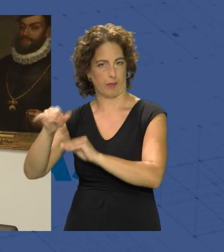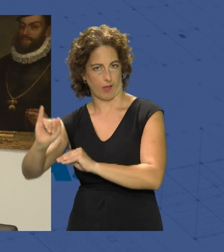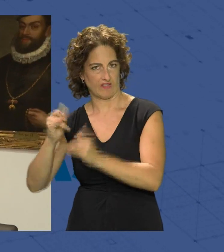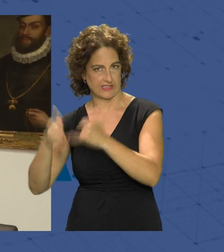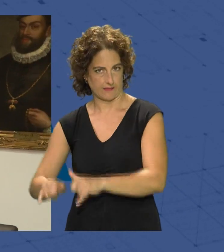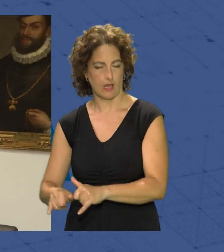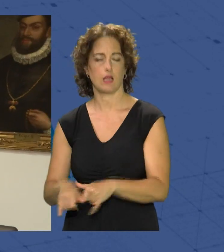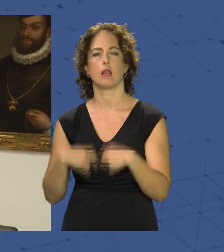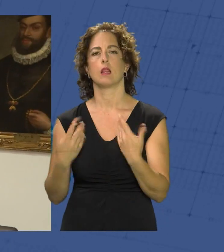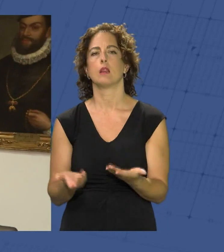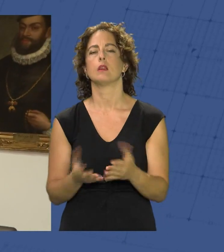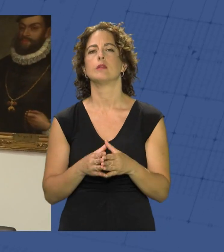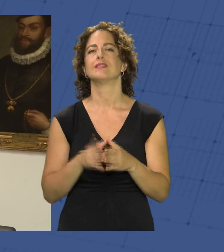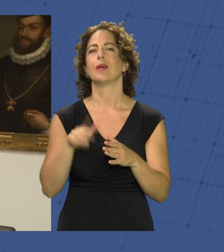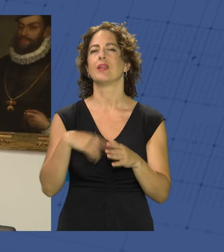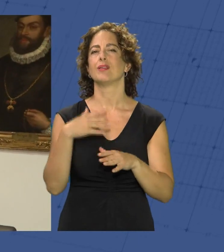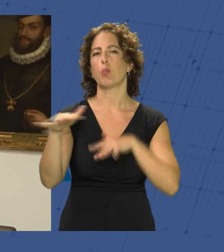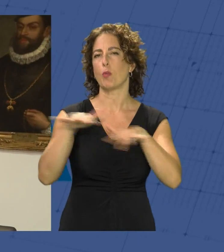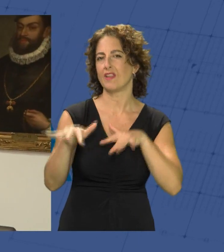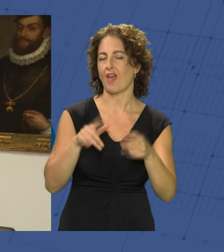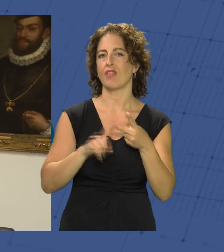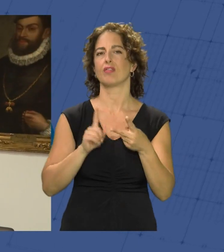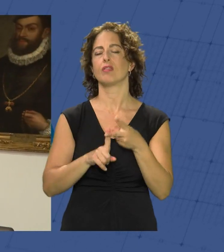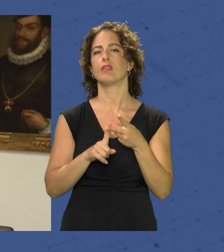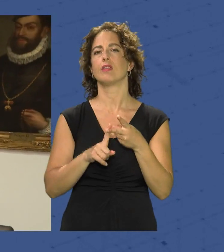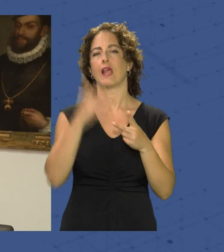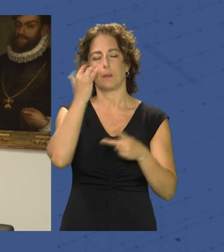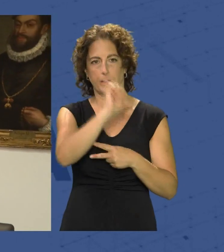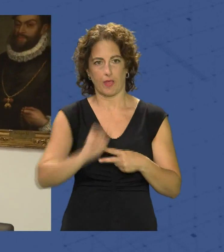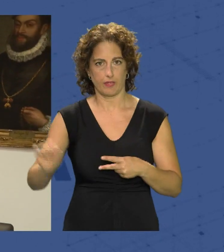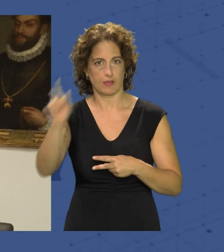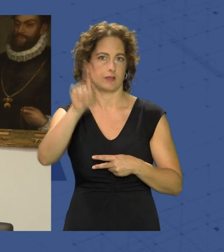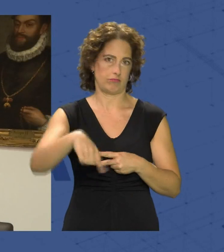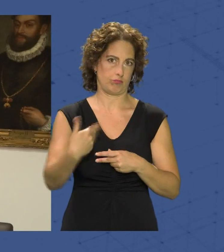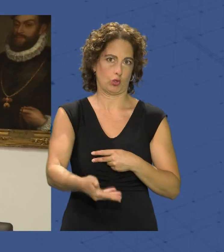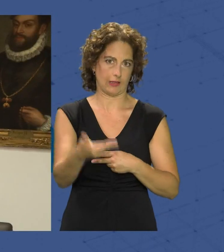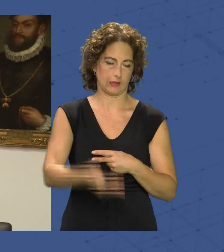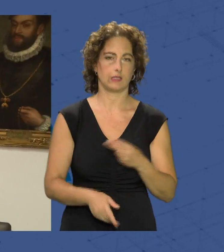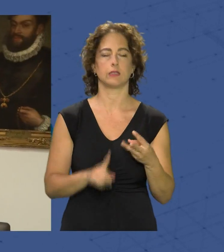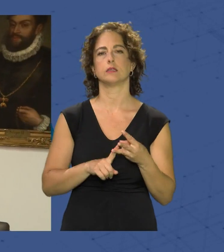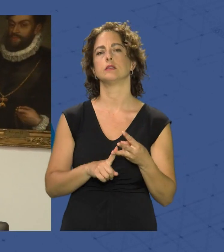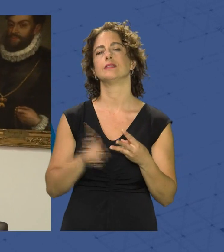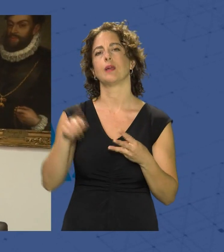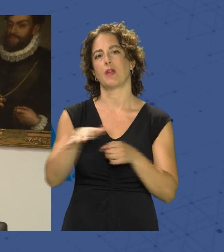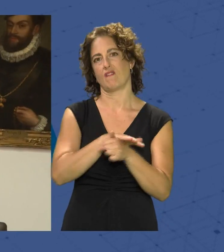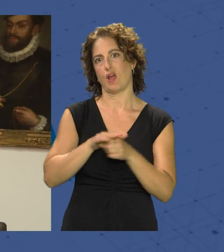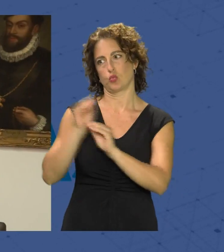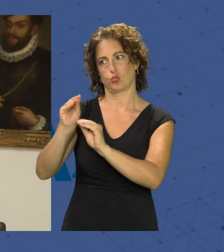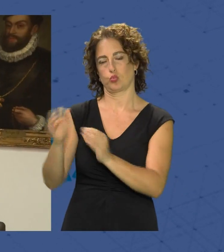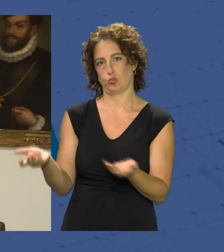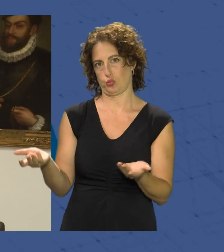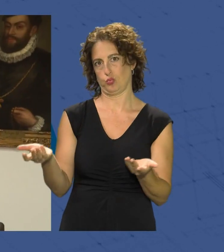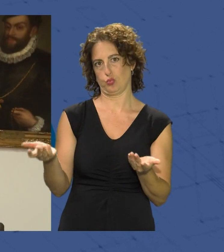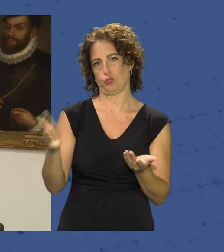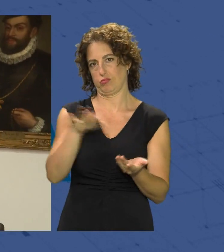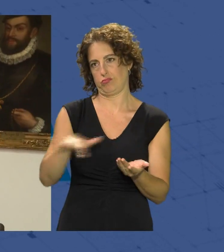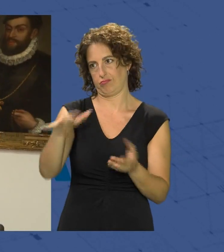también hemos estado trabajando en el dispositivo de movilidad en el dispositivo de limpieza que es muy importante para nosotros y para el barrio que va a albergar o va